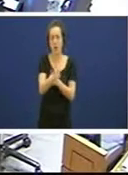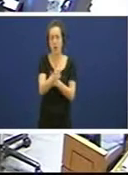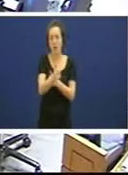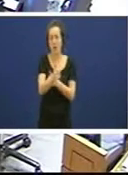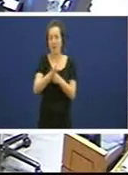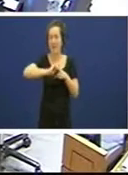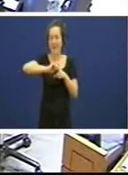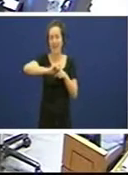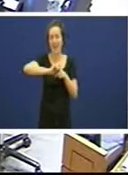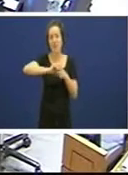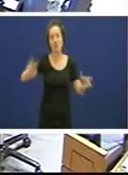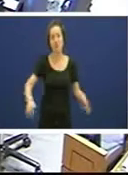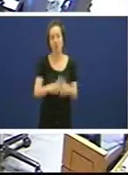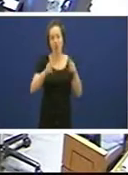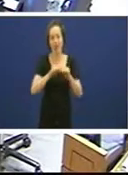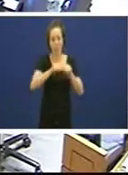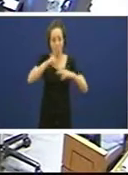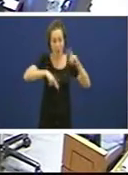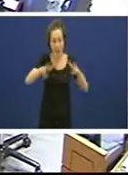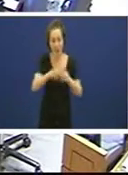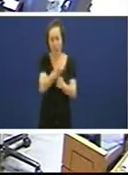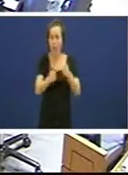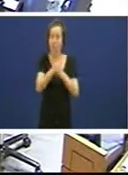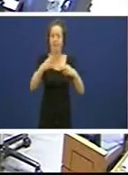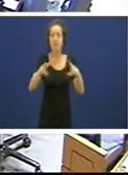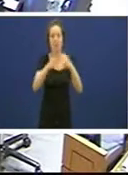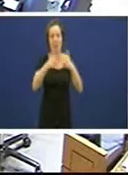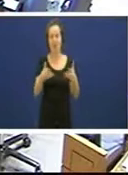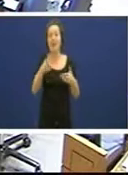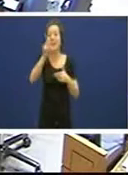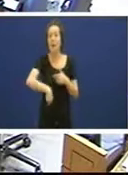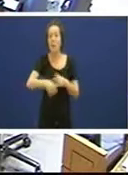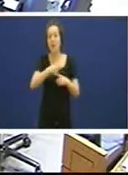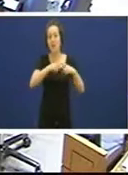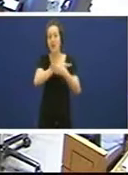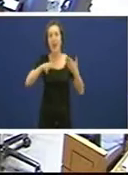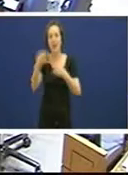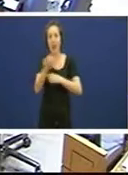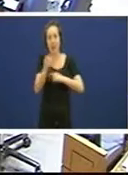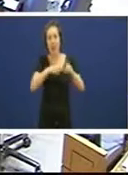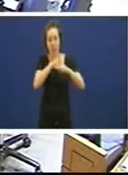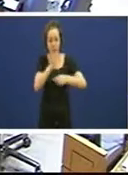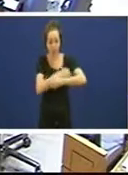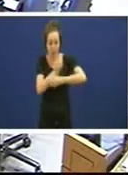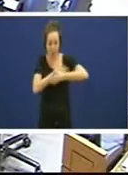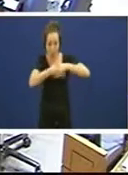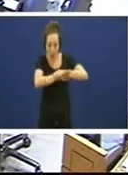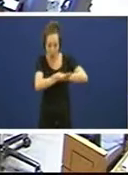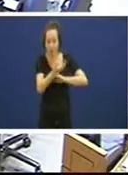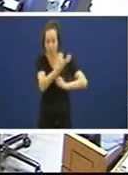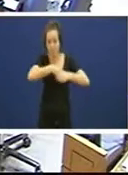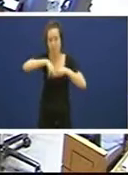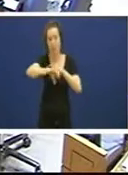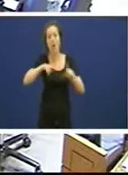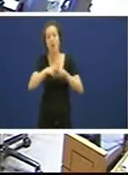carácter social da obra social e hai que vixiar e supervisar desde a xunta o uso dos remanentes e o uso en xeral dos cartos que van a obra social entre outras cousas para